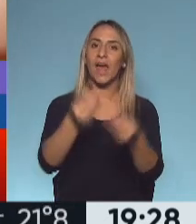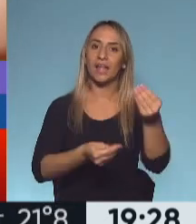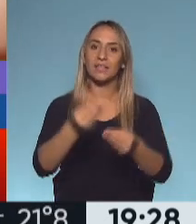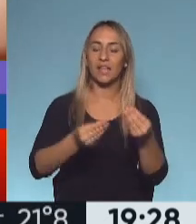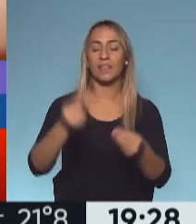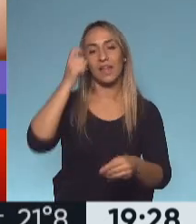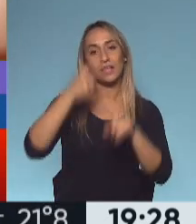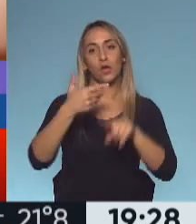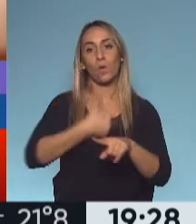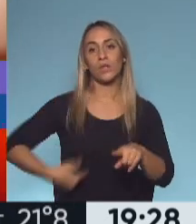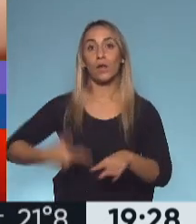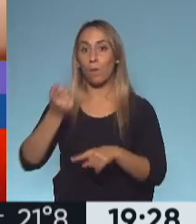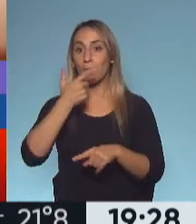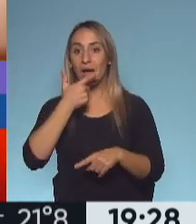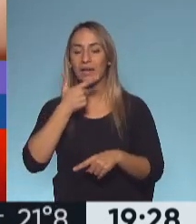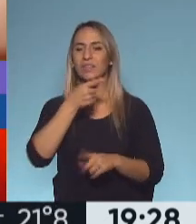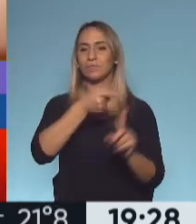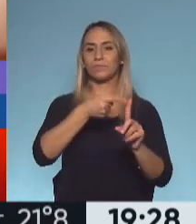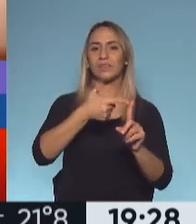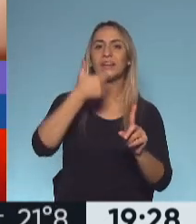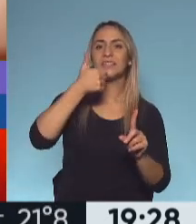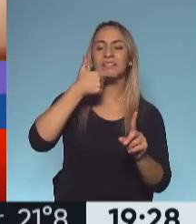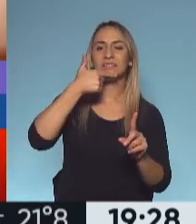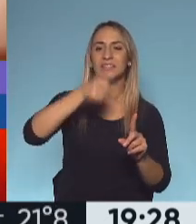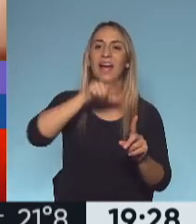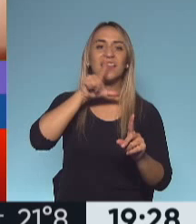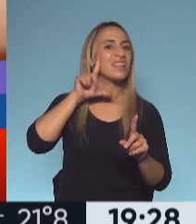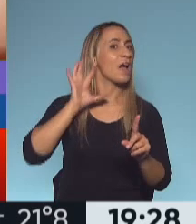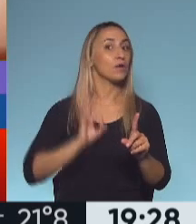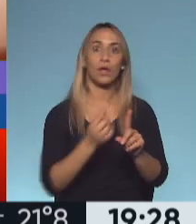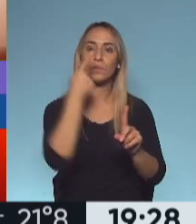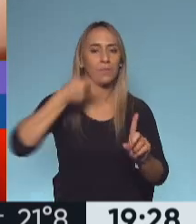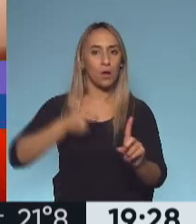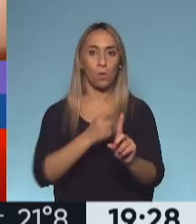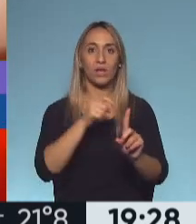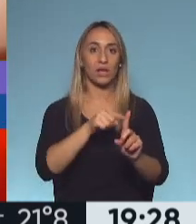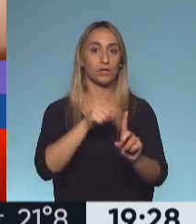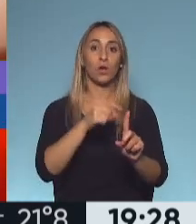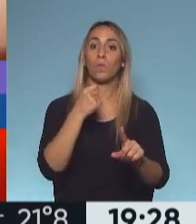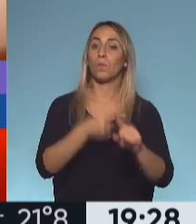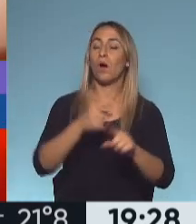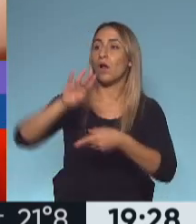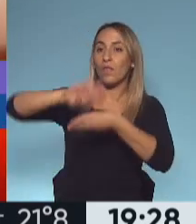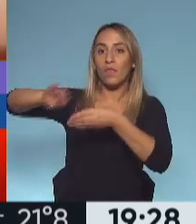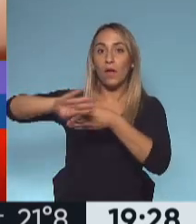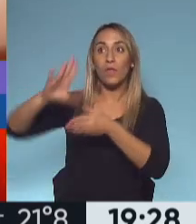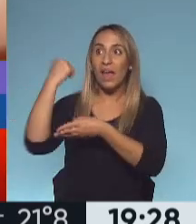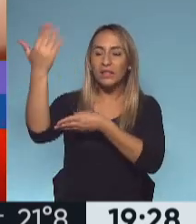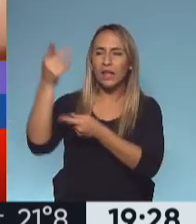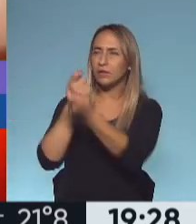Macri, Santiago Bausilli. Y fue procesado, y es el primer procesado, por la renegociación de la deuda externa.